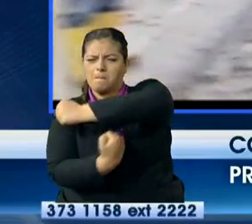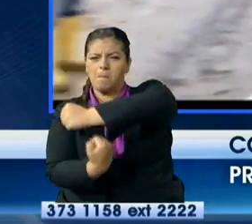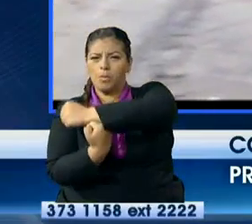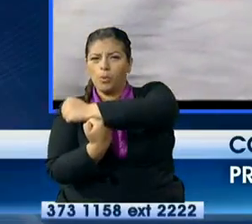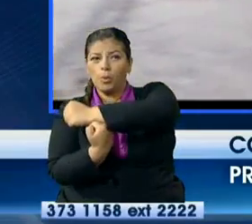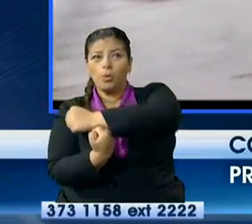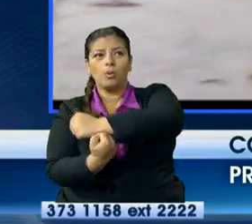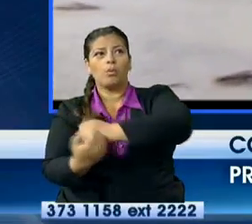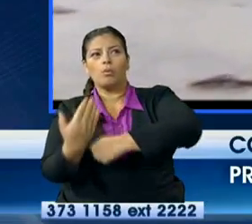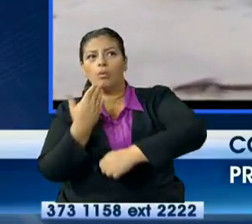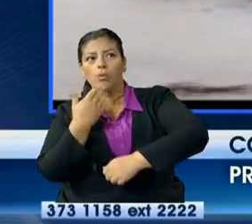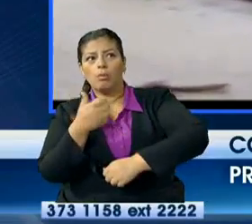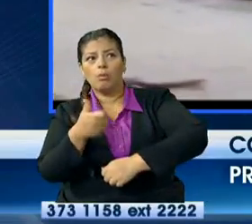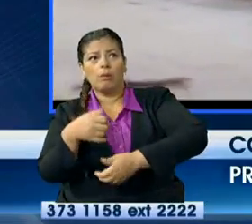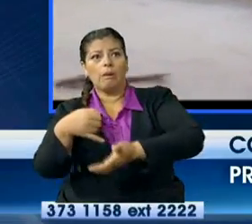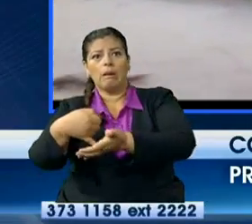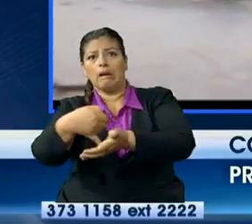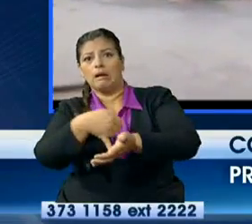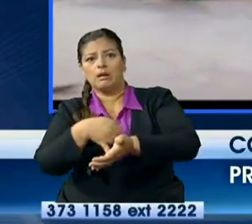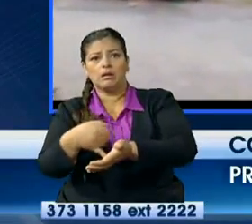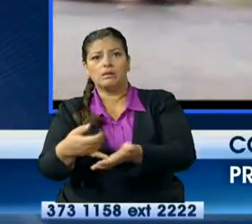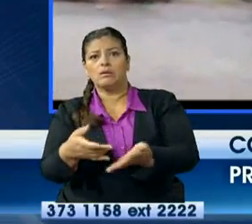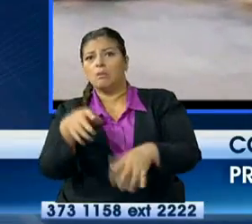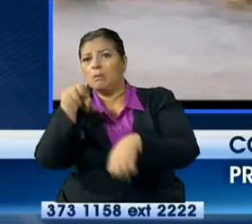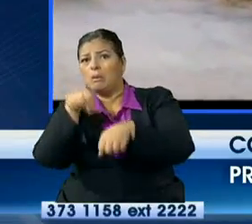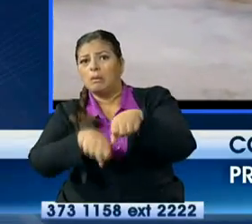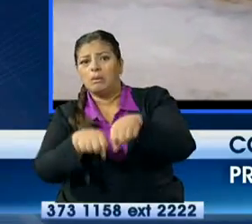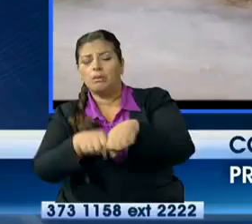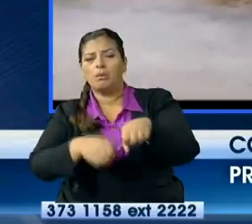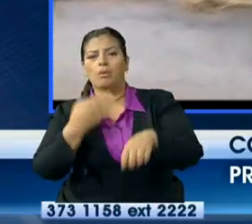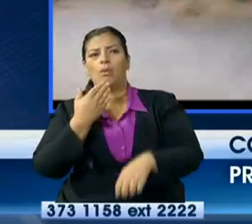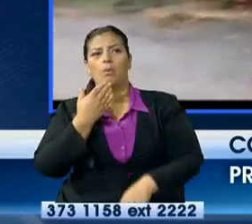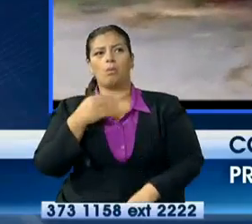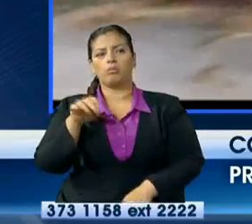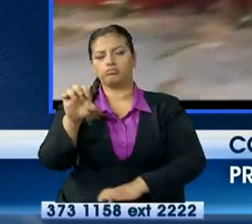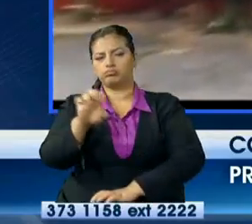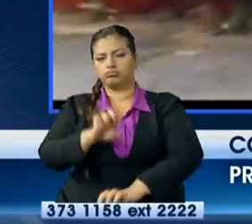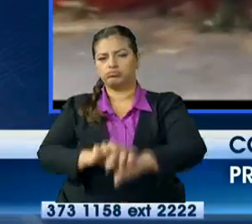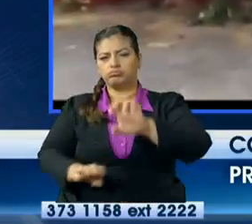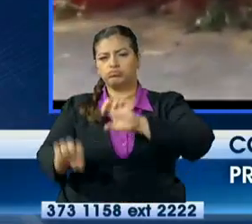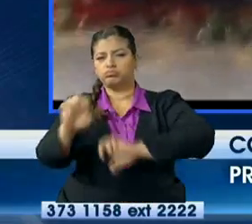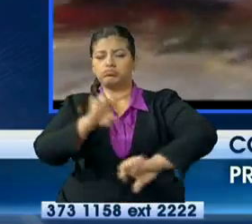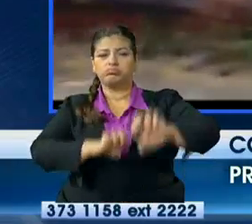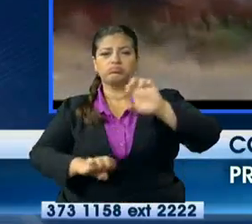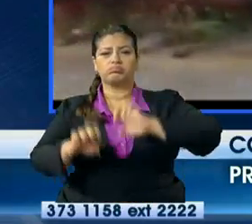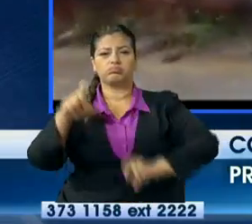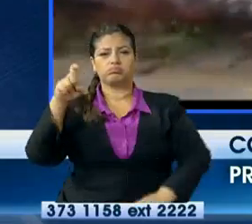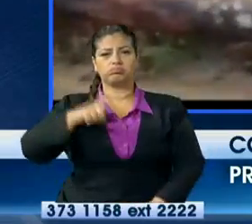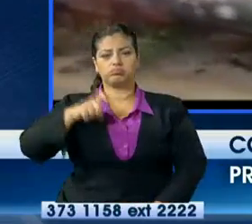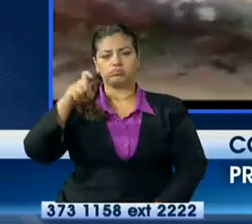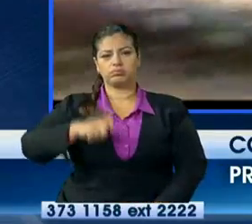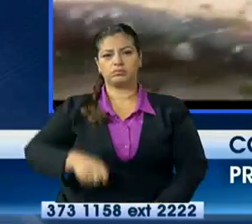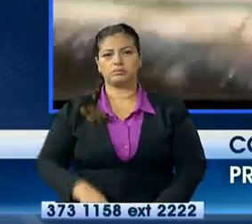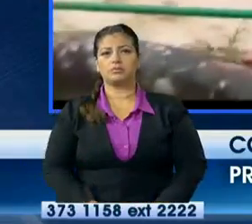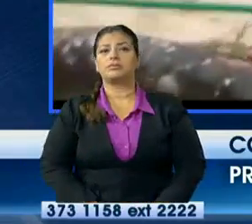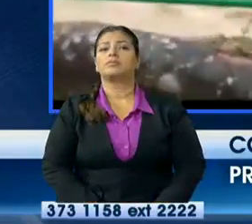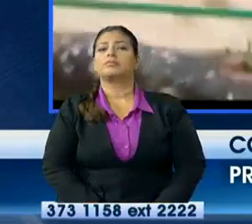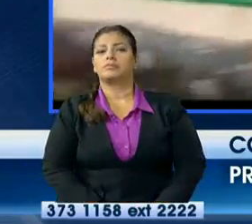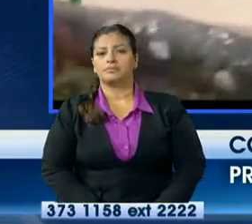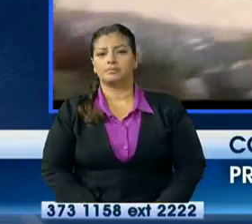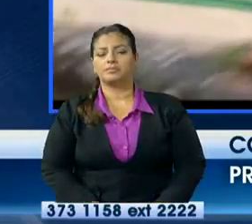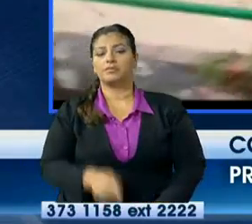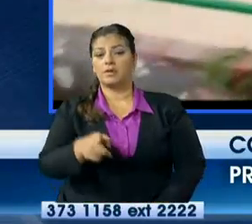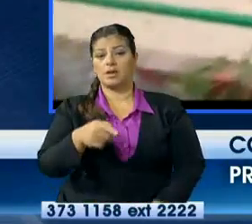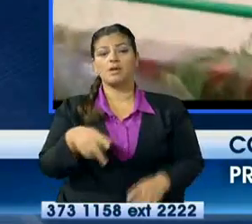comprometida y dar paso por la vía a Santo Domingo, la Mercedes, los bancos, quinto. No hay paso también por ese